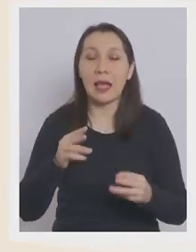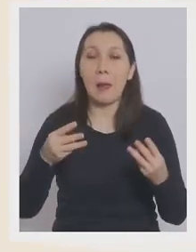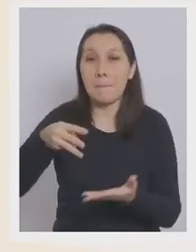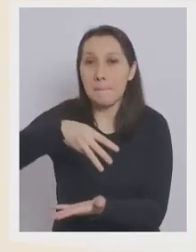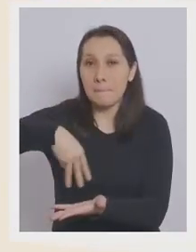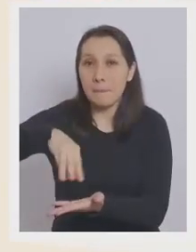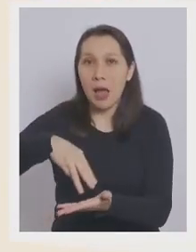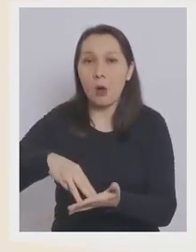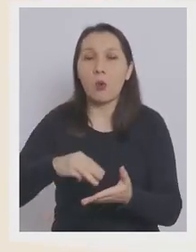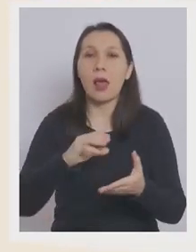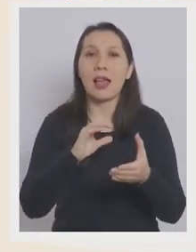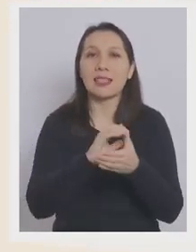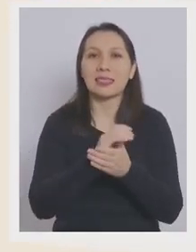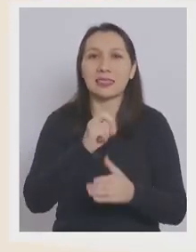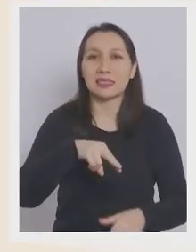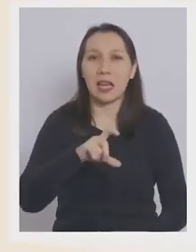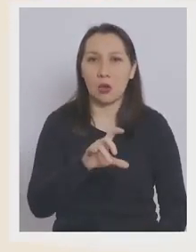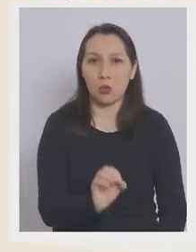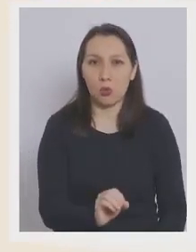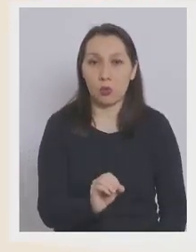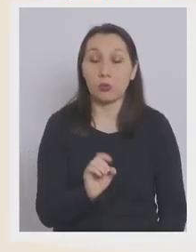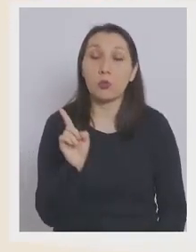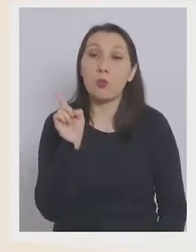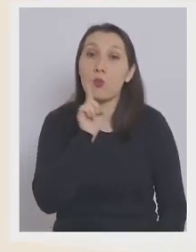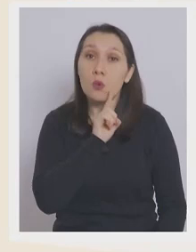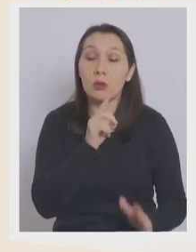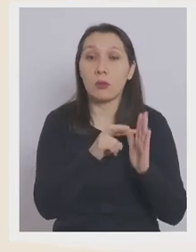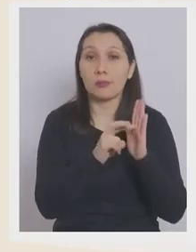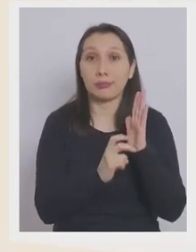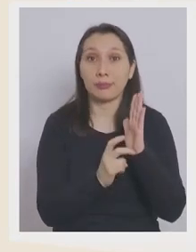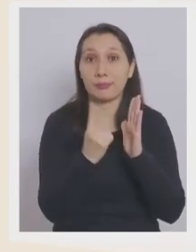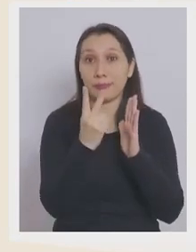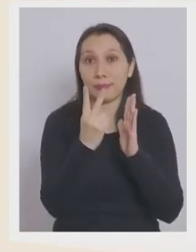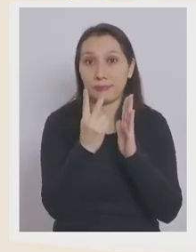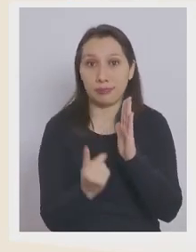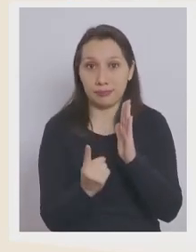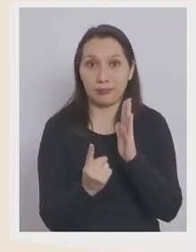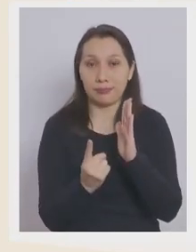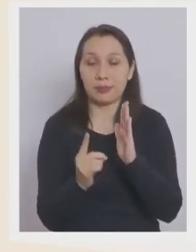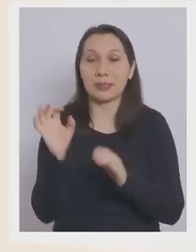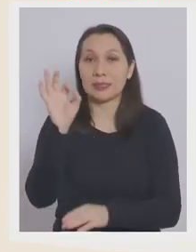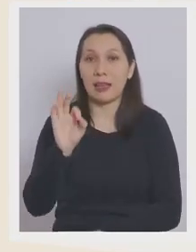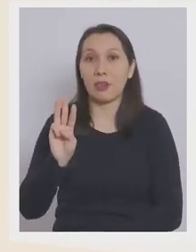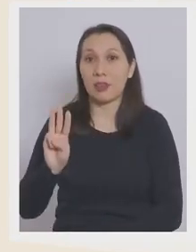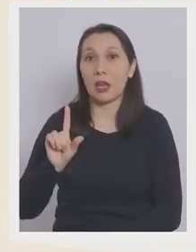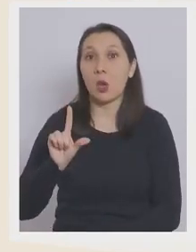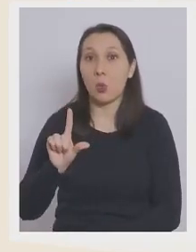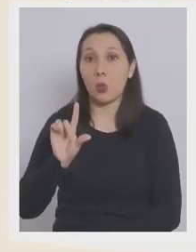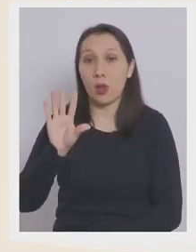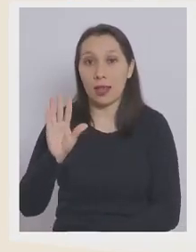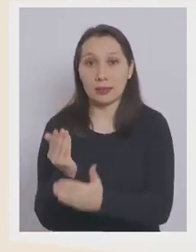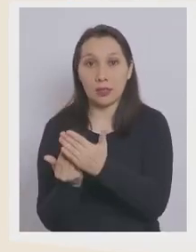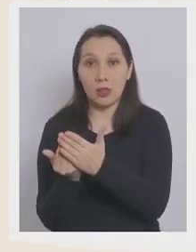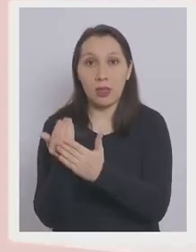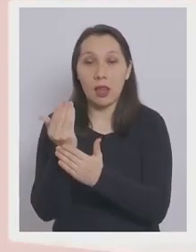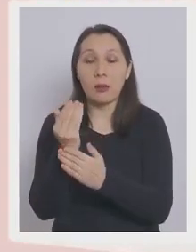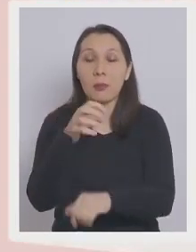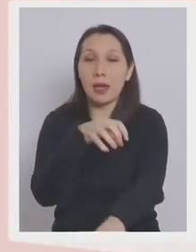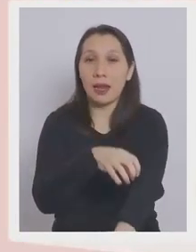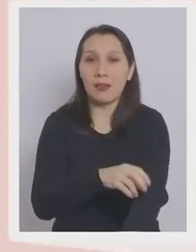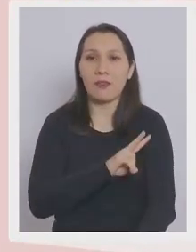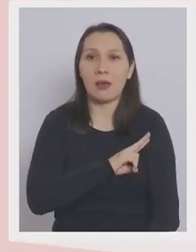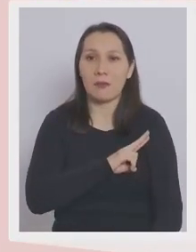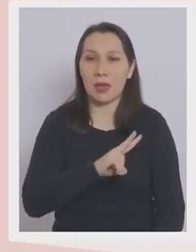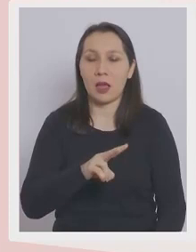Maule, Chanco. Y finalmente retroceden a cuarentena a partir del sábado 3 de julio a las 5 de la mañana en la región de